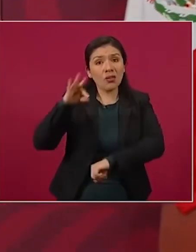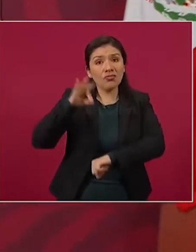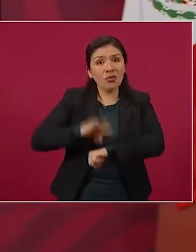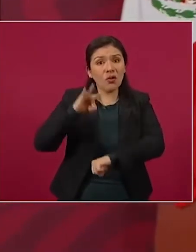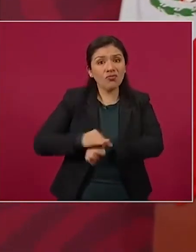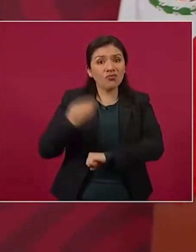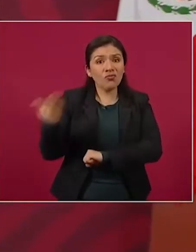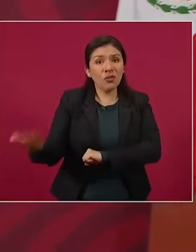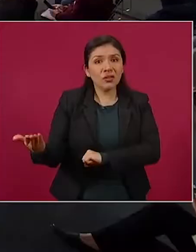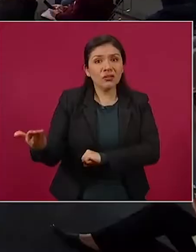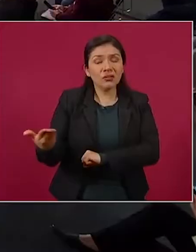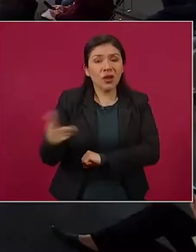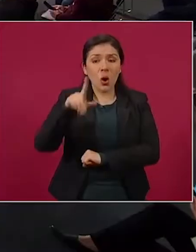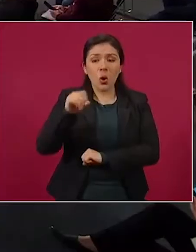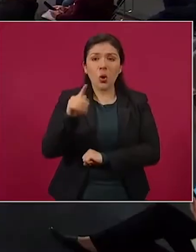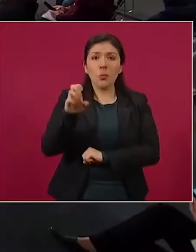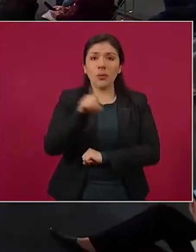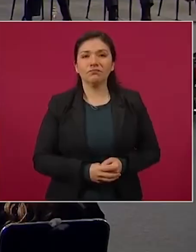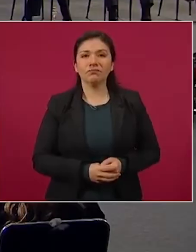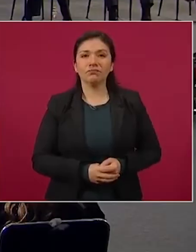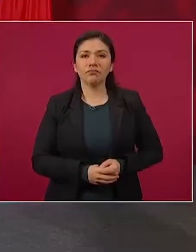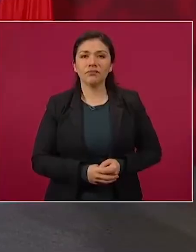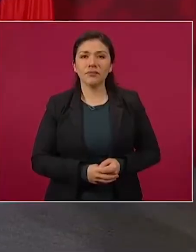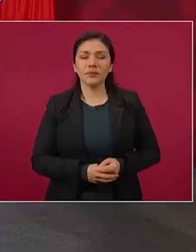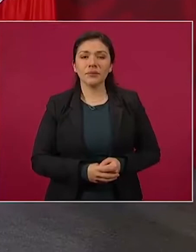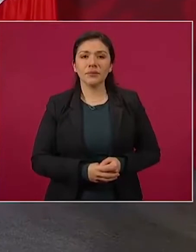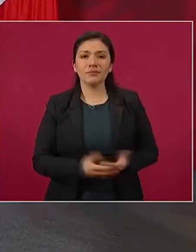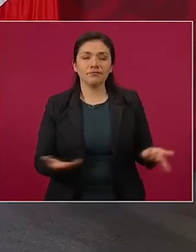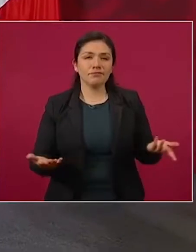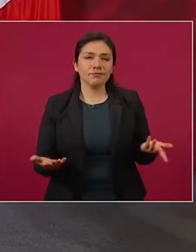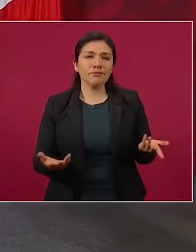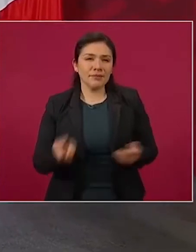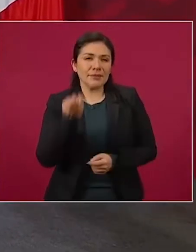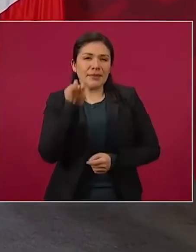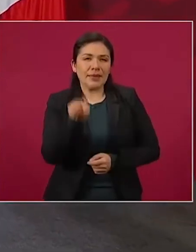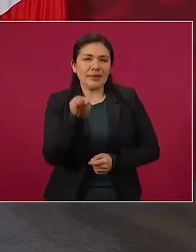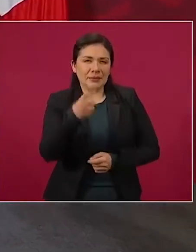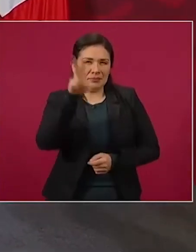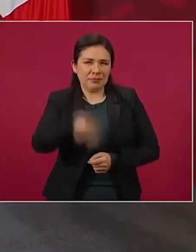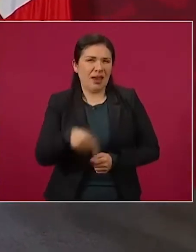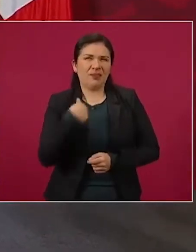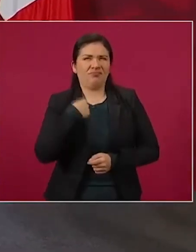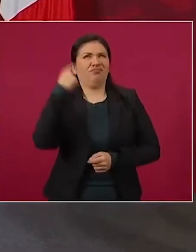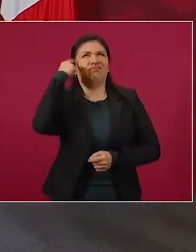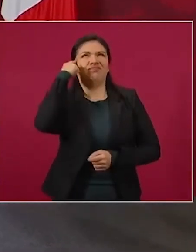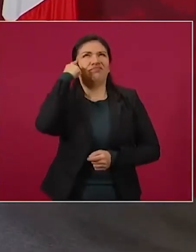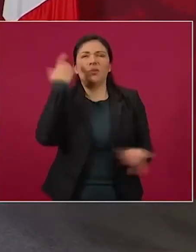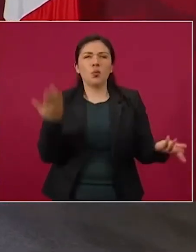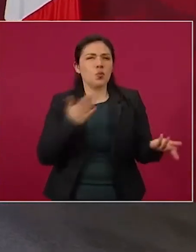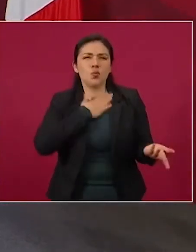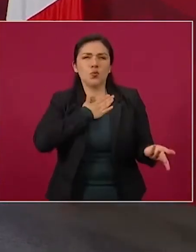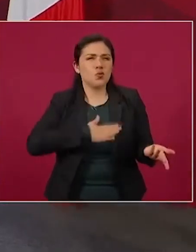López-Gatell, se me hace una gran injusticia,